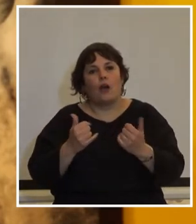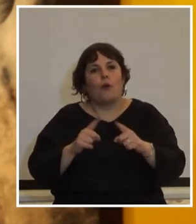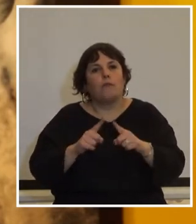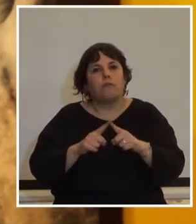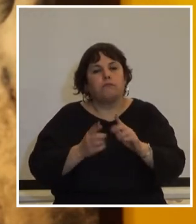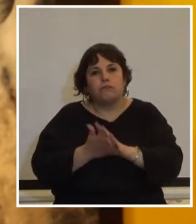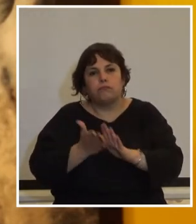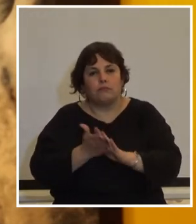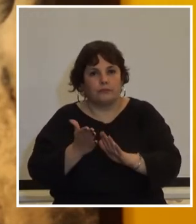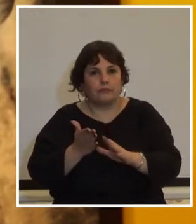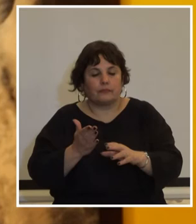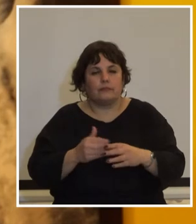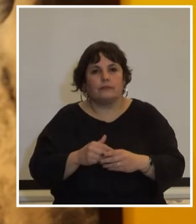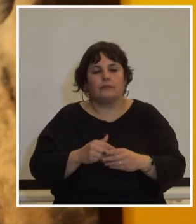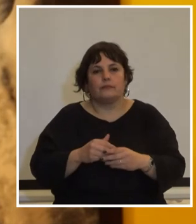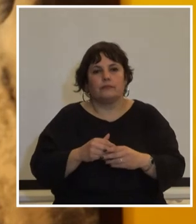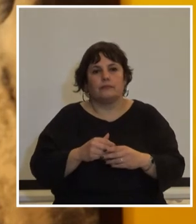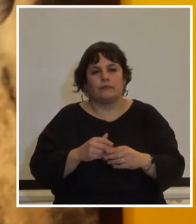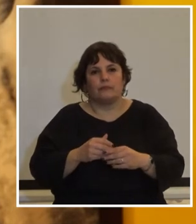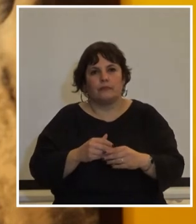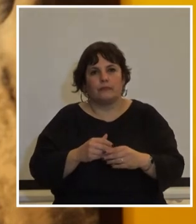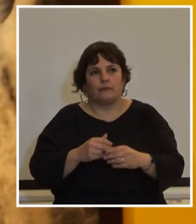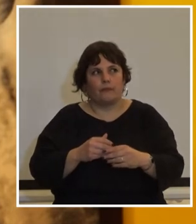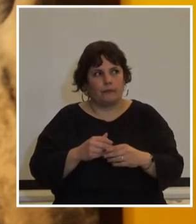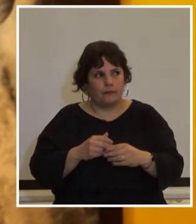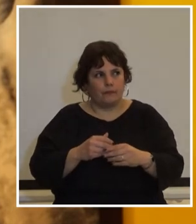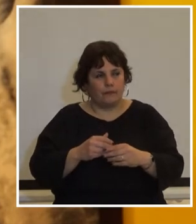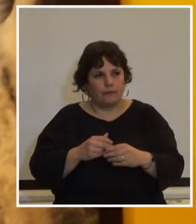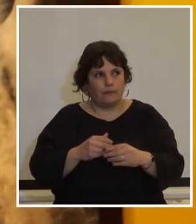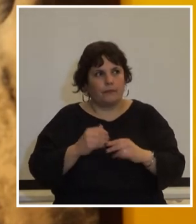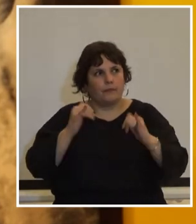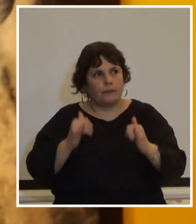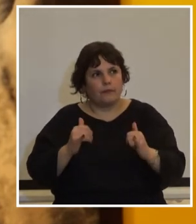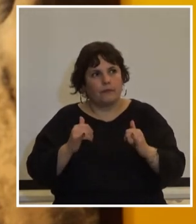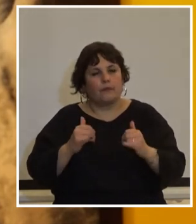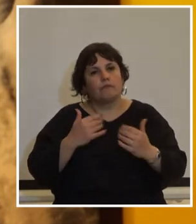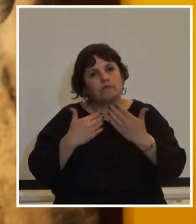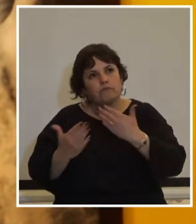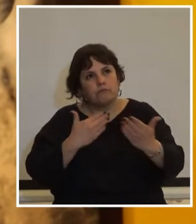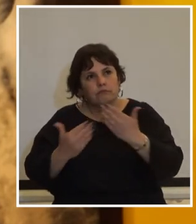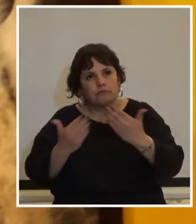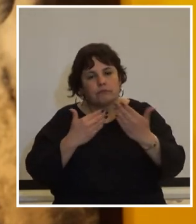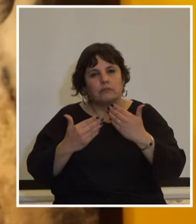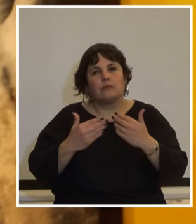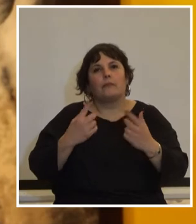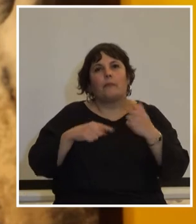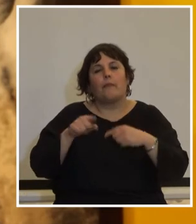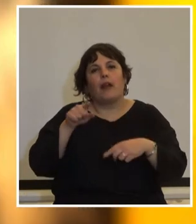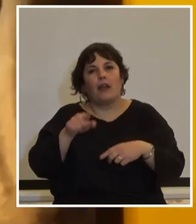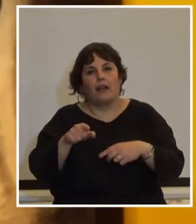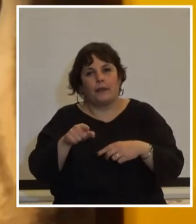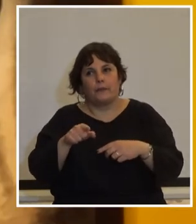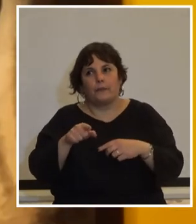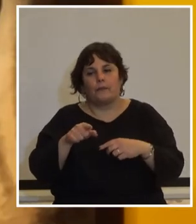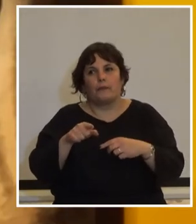íbamos a ser la CNT y nos pusimos a conversar para instrumentar una huelga general